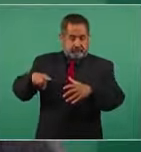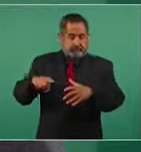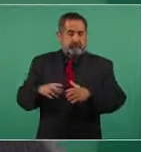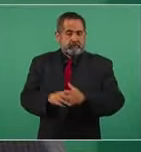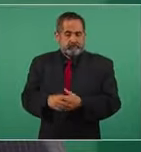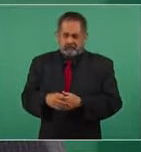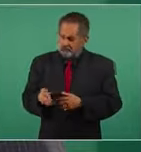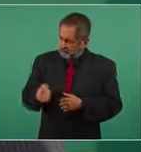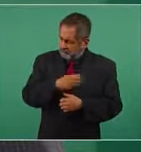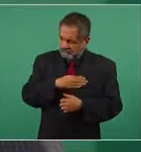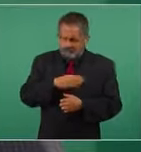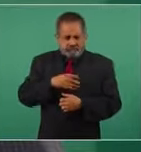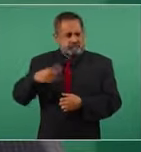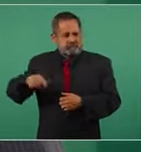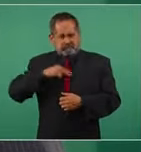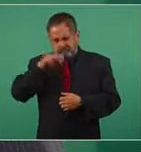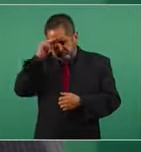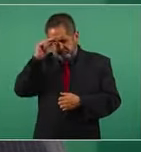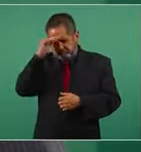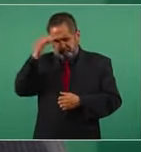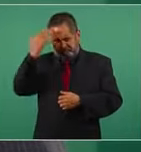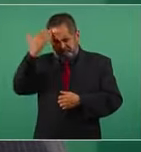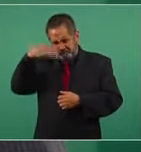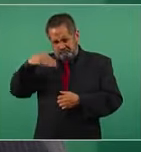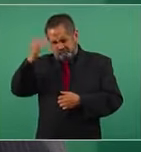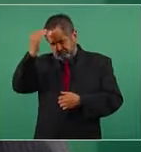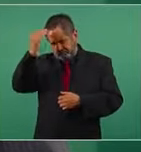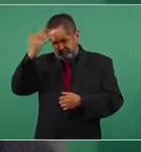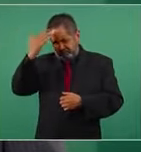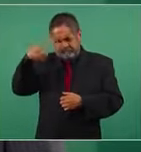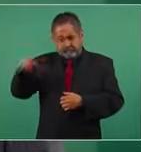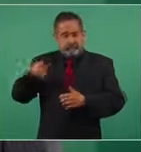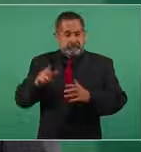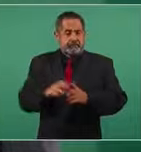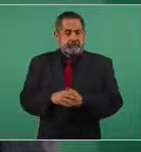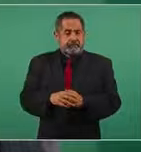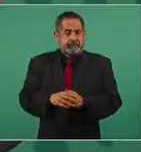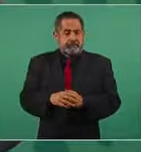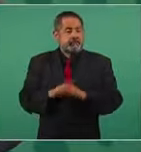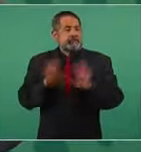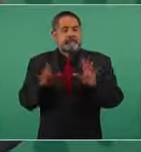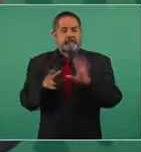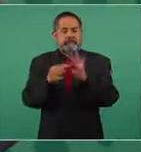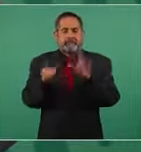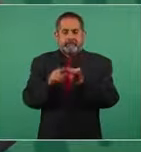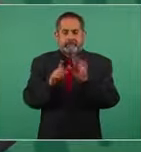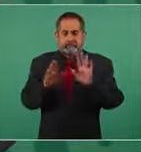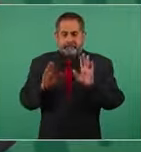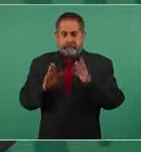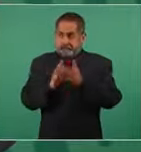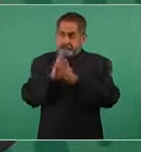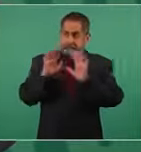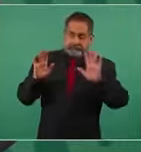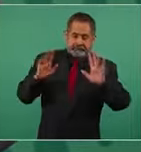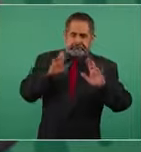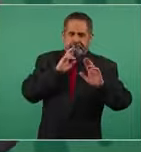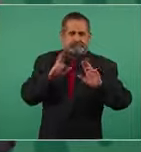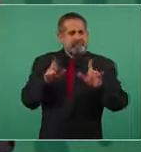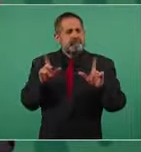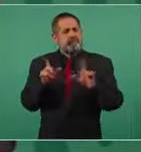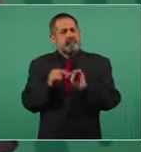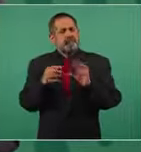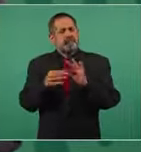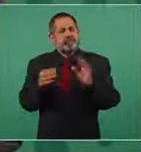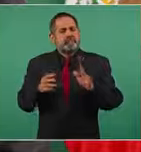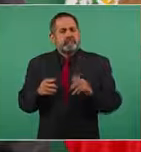es bueno y es sabio pero bueno ya no nos metamos en esas cosas porque estamos hablando